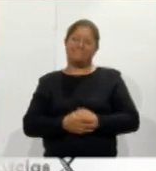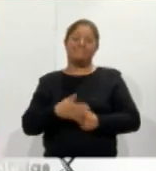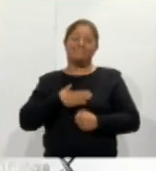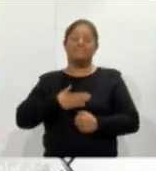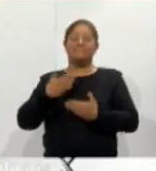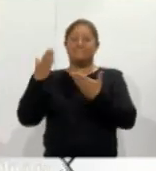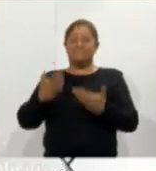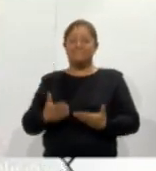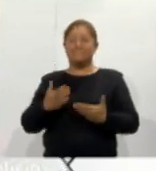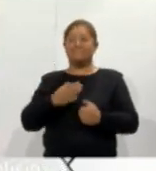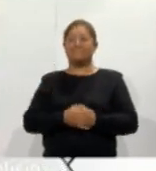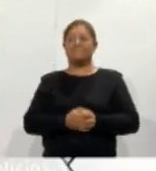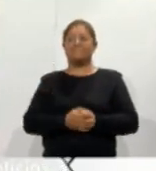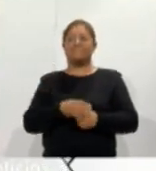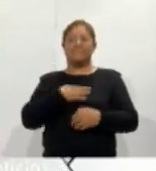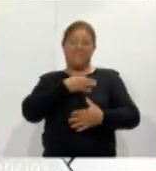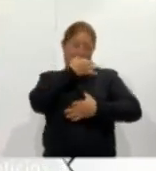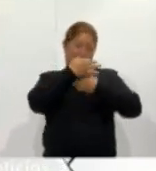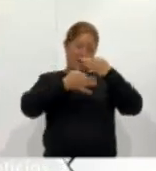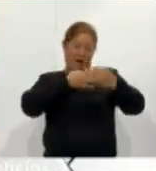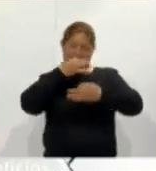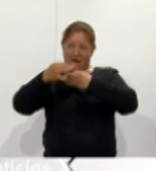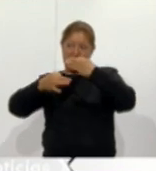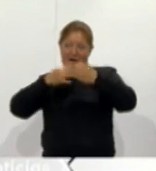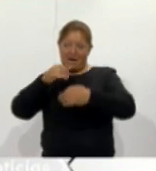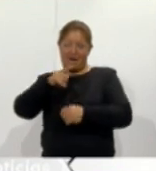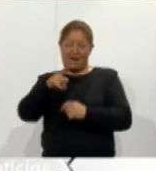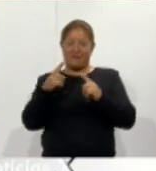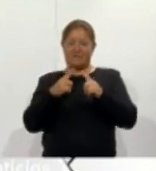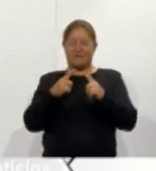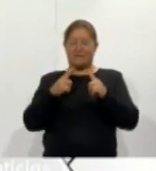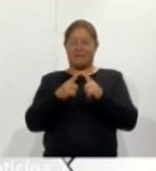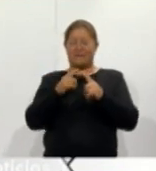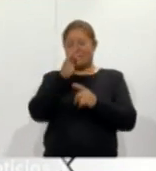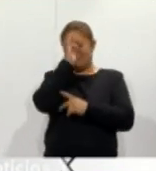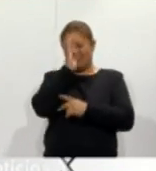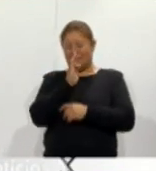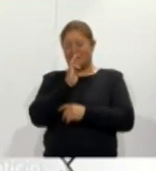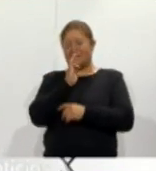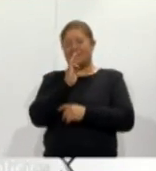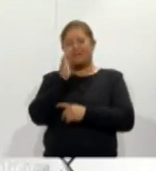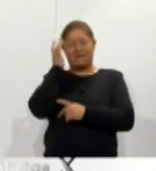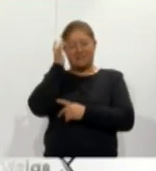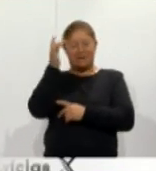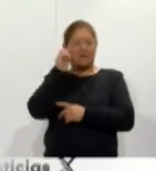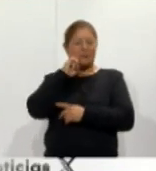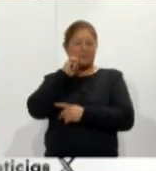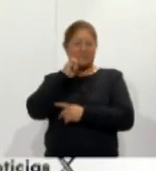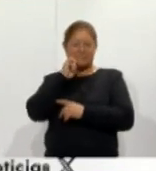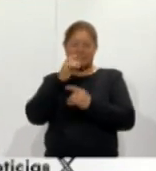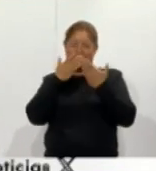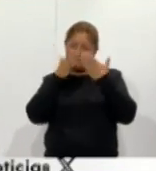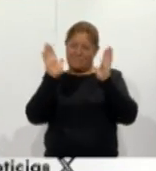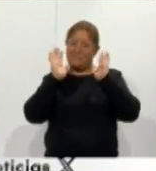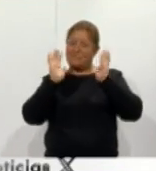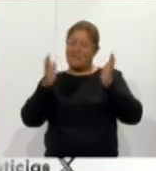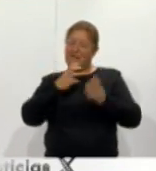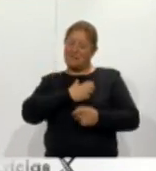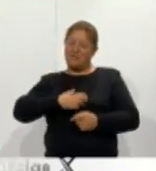promoviendo la situación de que se abrió iglesia San José que estamos todos contentos porque ya es nuevo